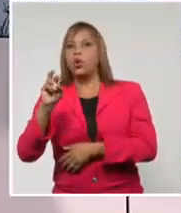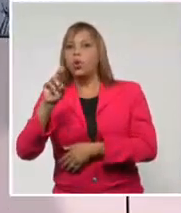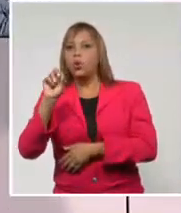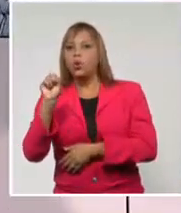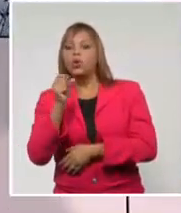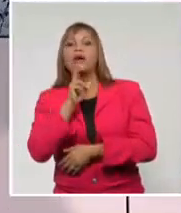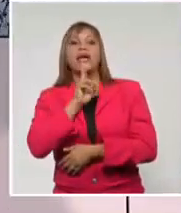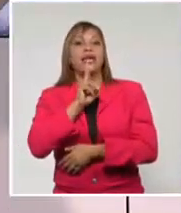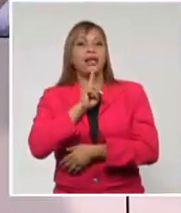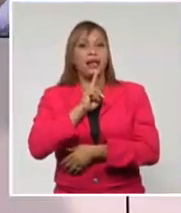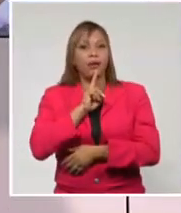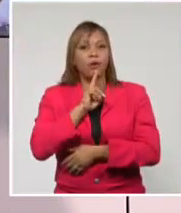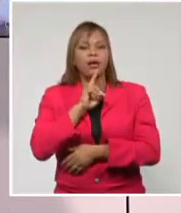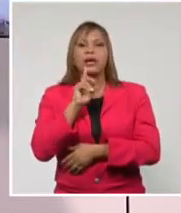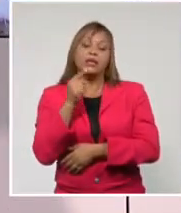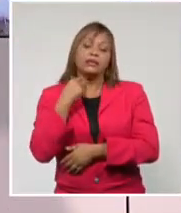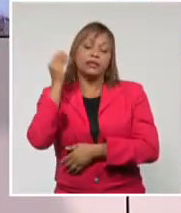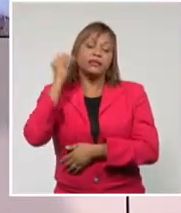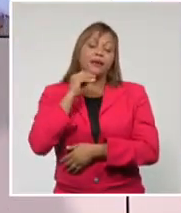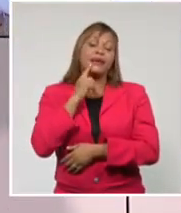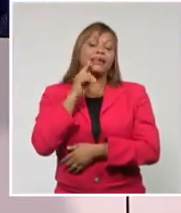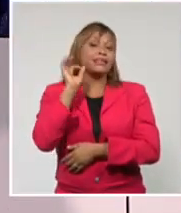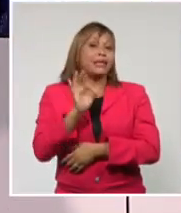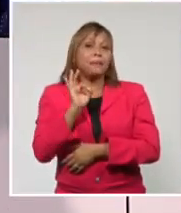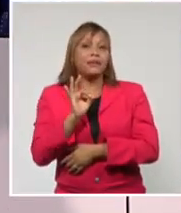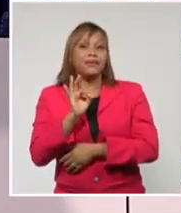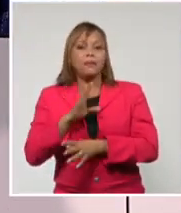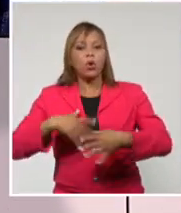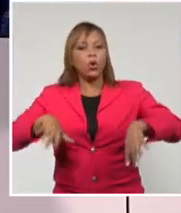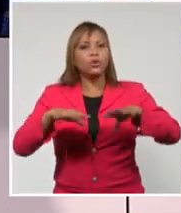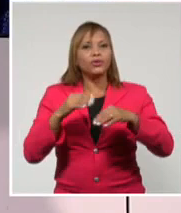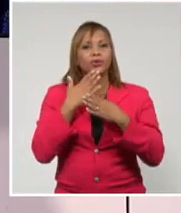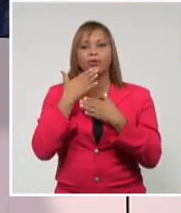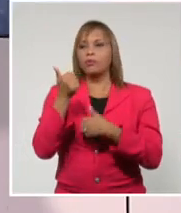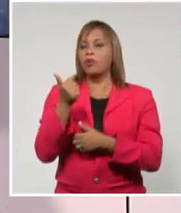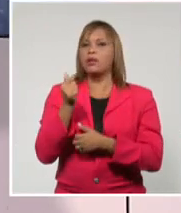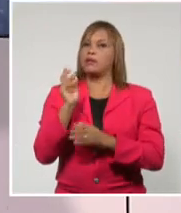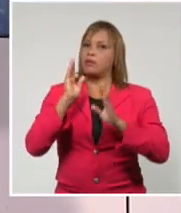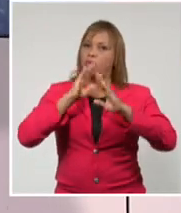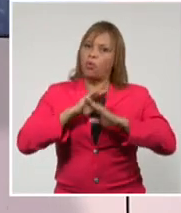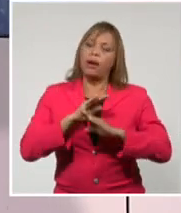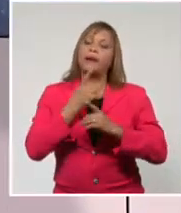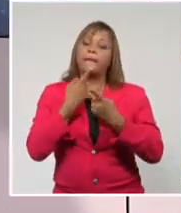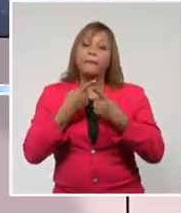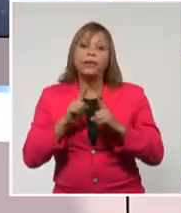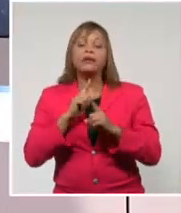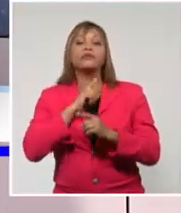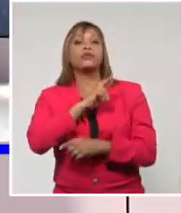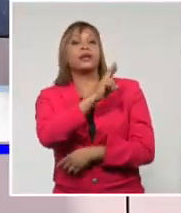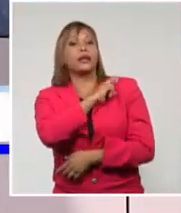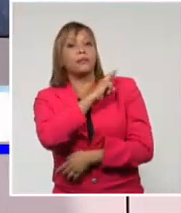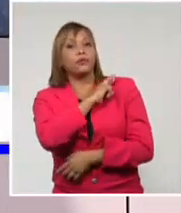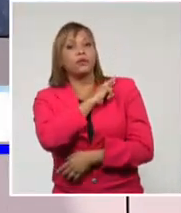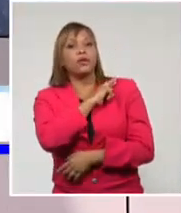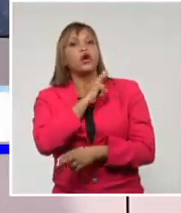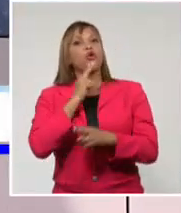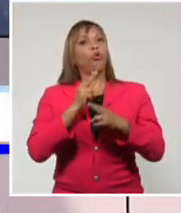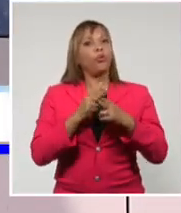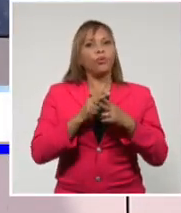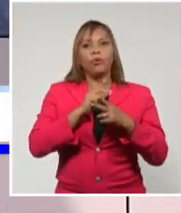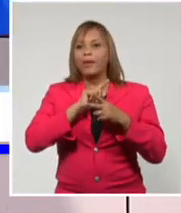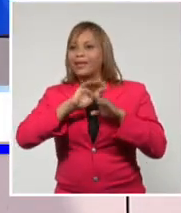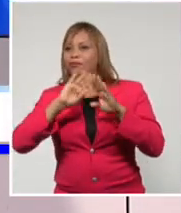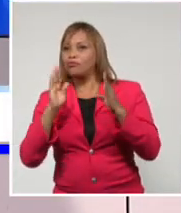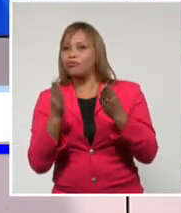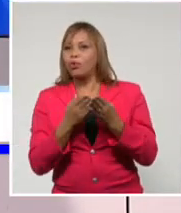no siempre las escuelas tienen condiciones óptimas sus redes hidráulicas. Una responsabilidad que con nombres y apellidos toca